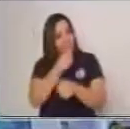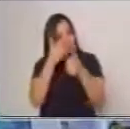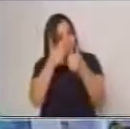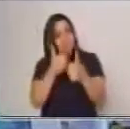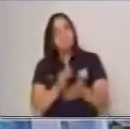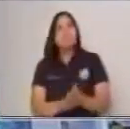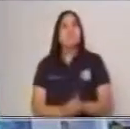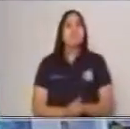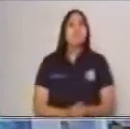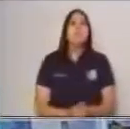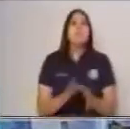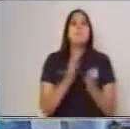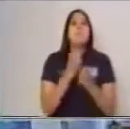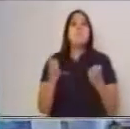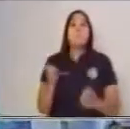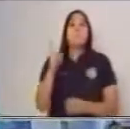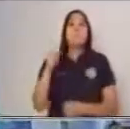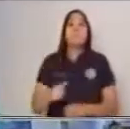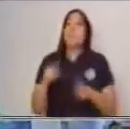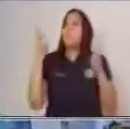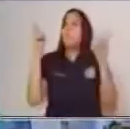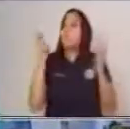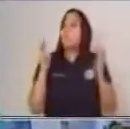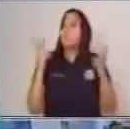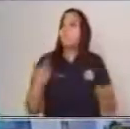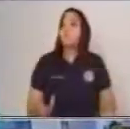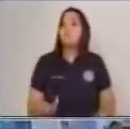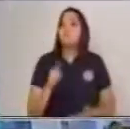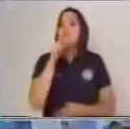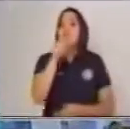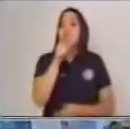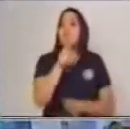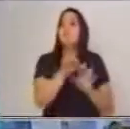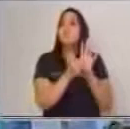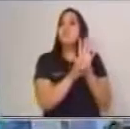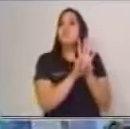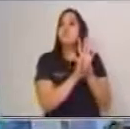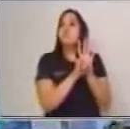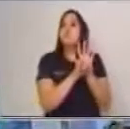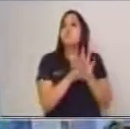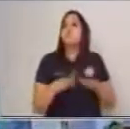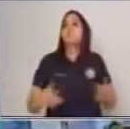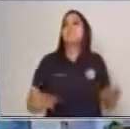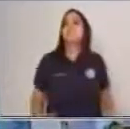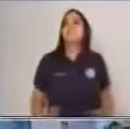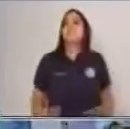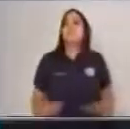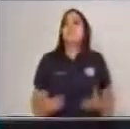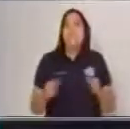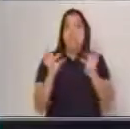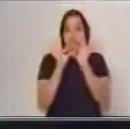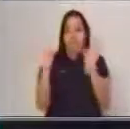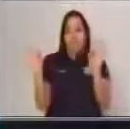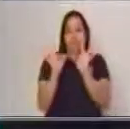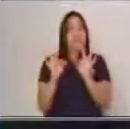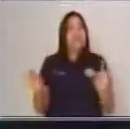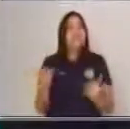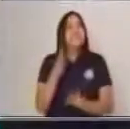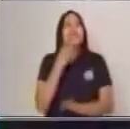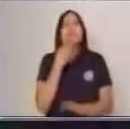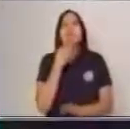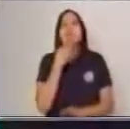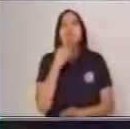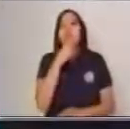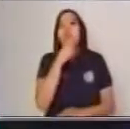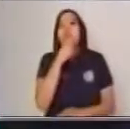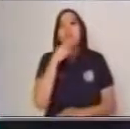Entonces, en este caso, quiero que ustedes me identifiquen las líneas de color rojo de la lectura